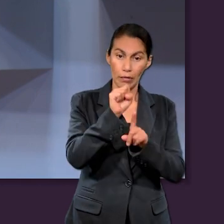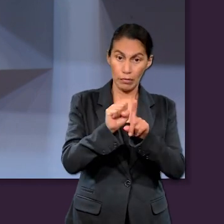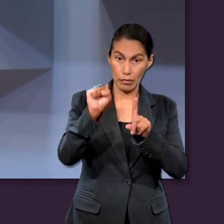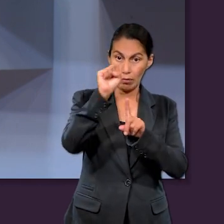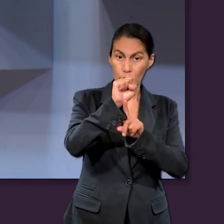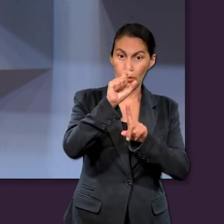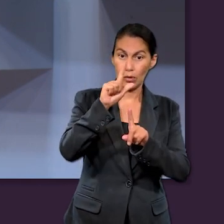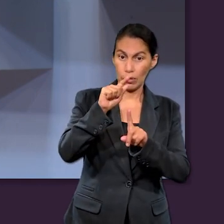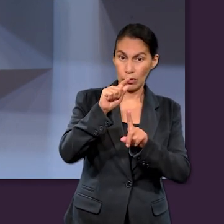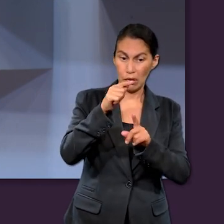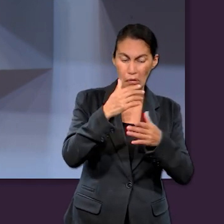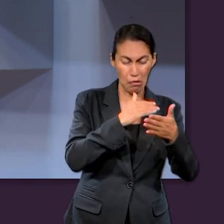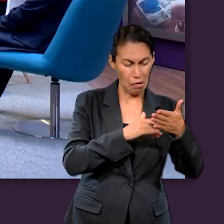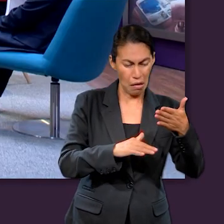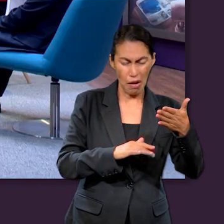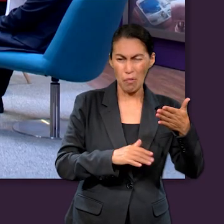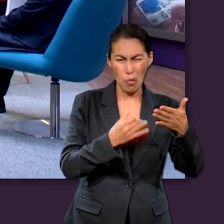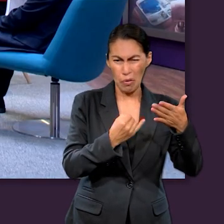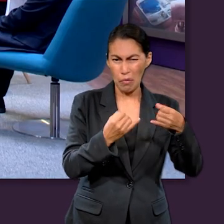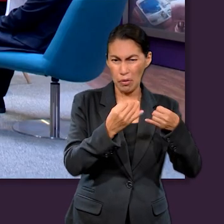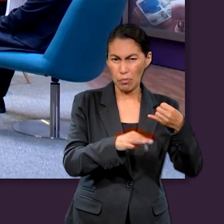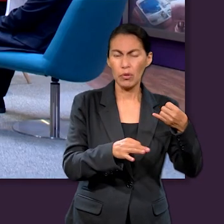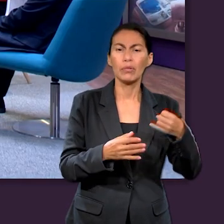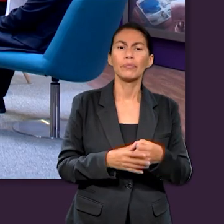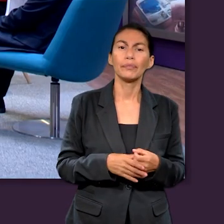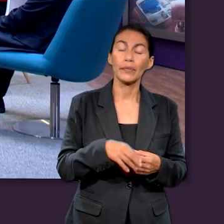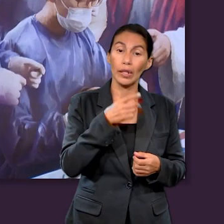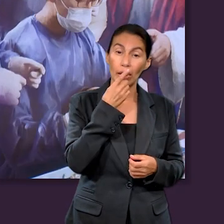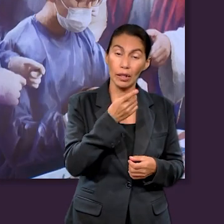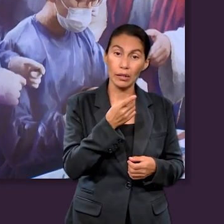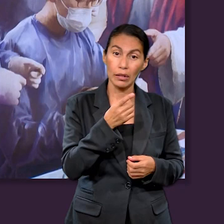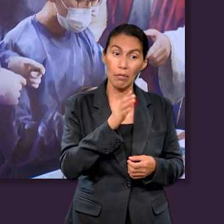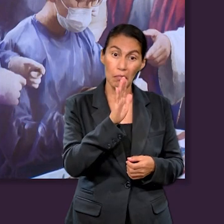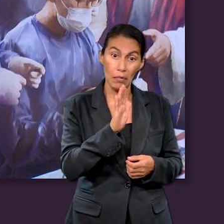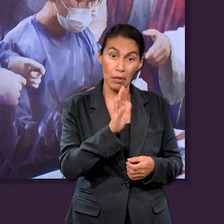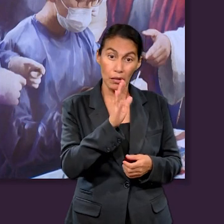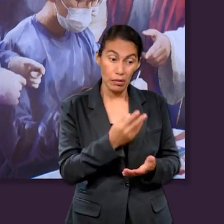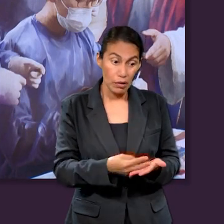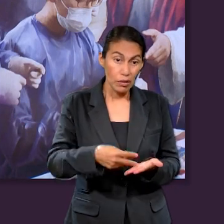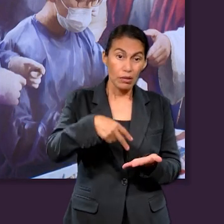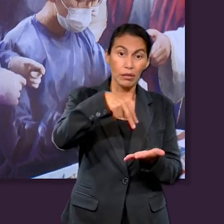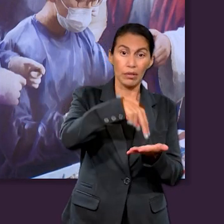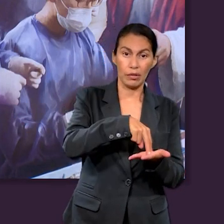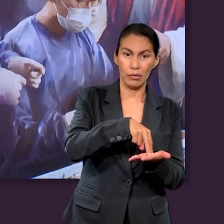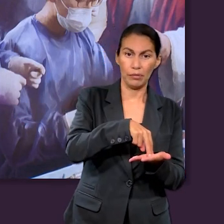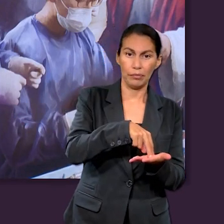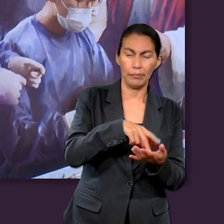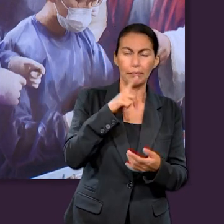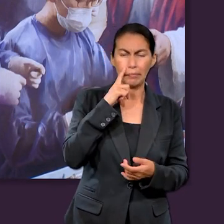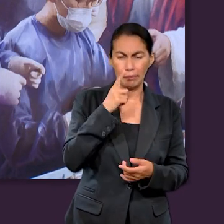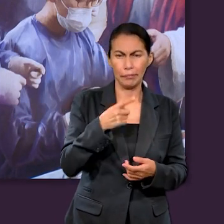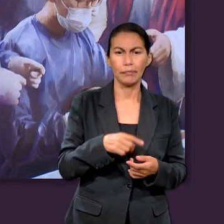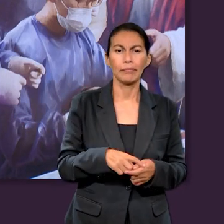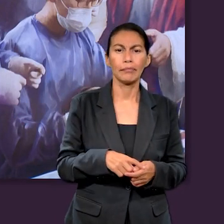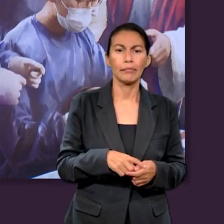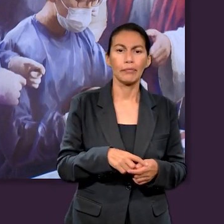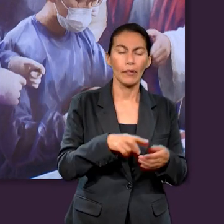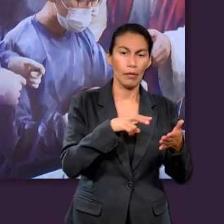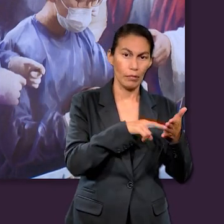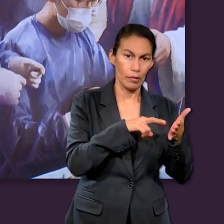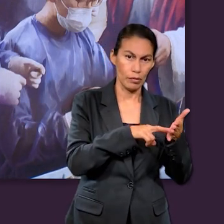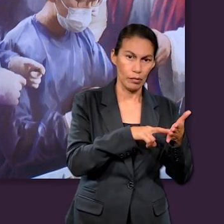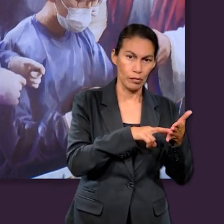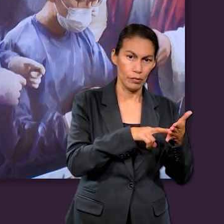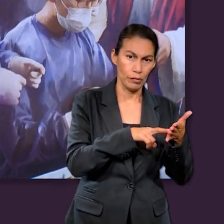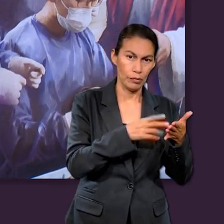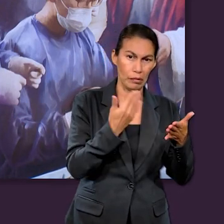Sí, al final de este Salmo, el Salmo 71, se describe como una certeza de una resurrección